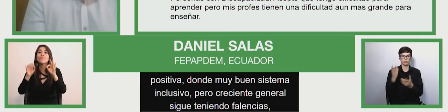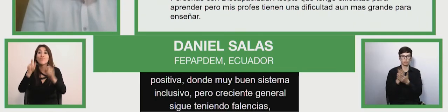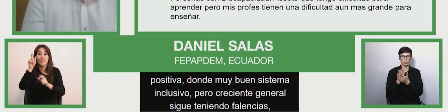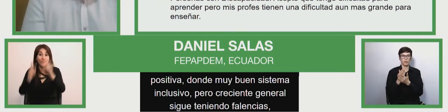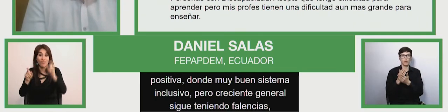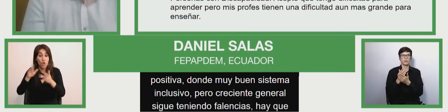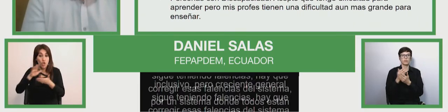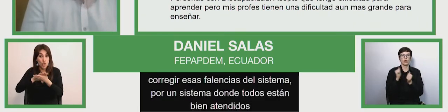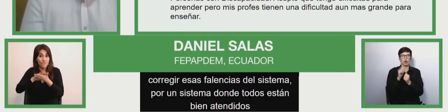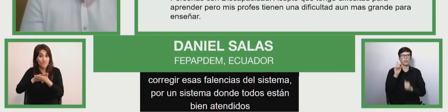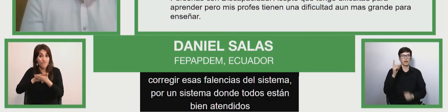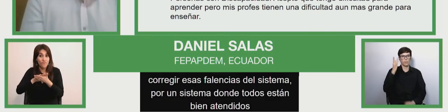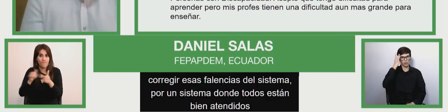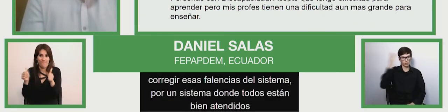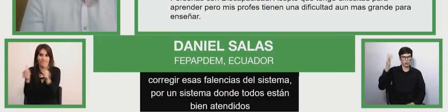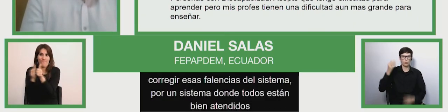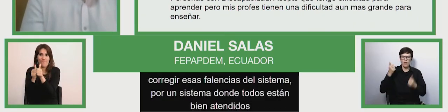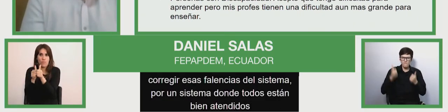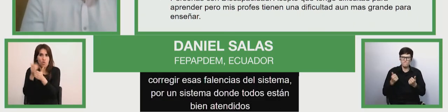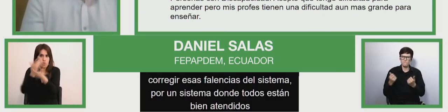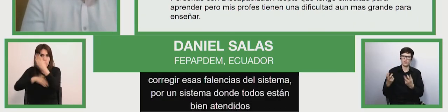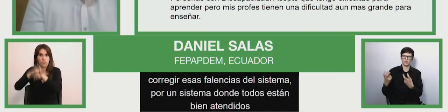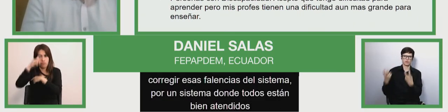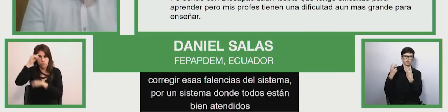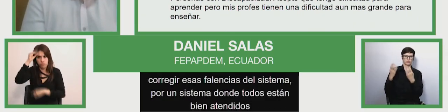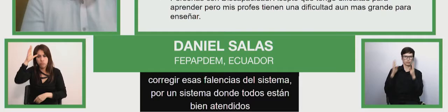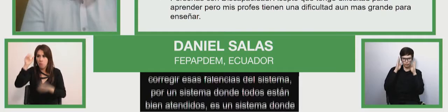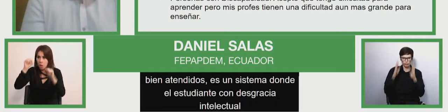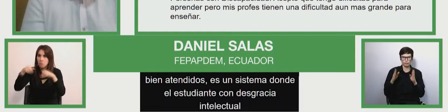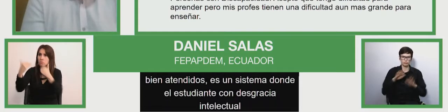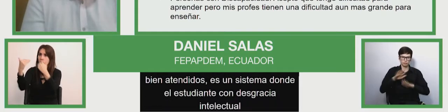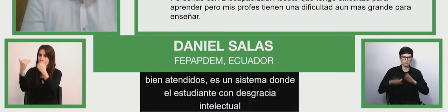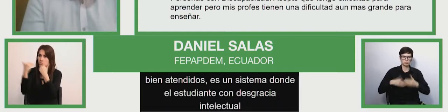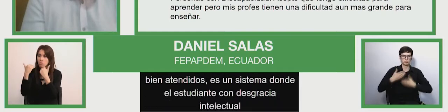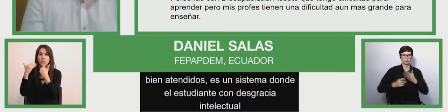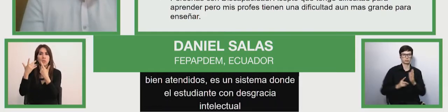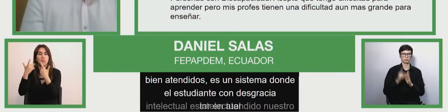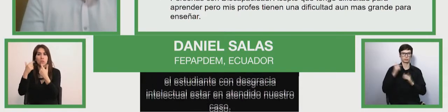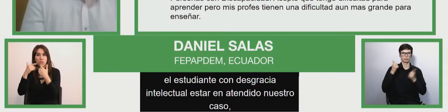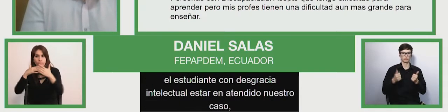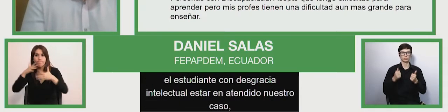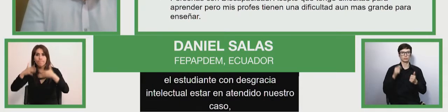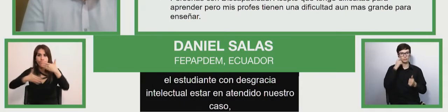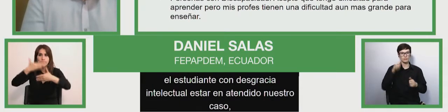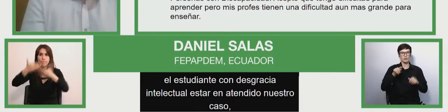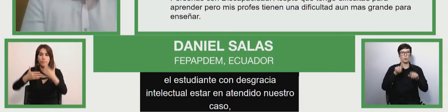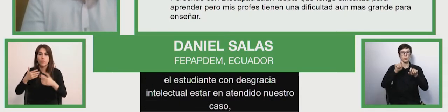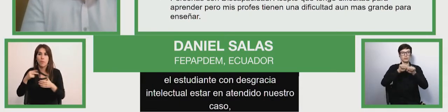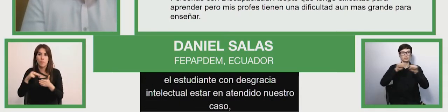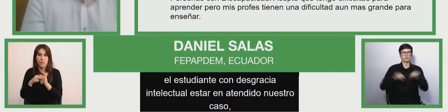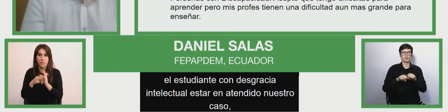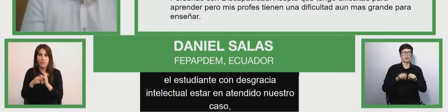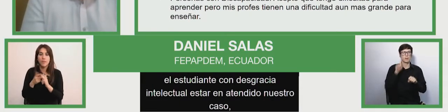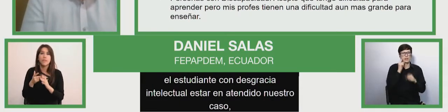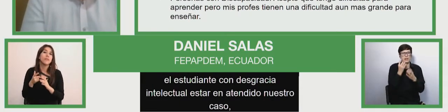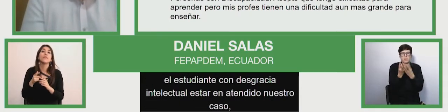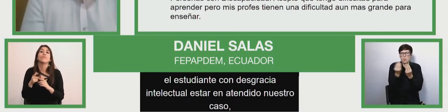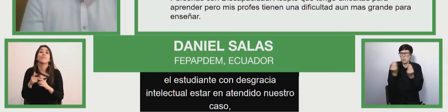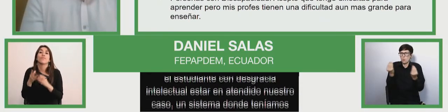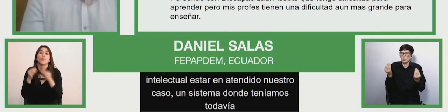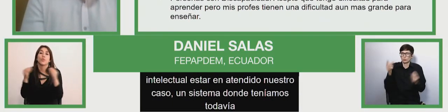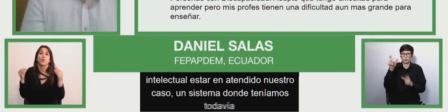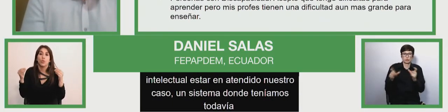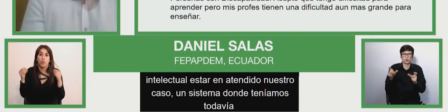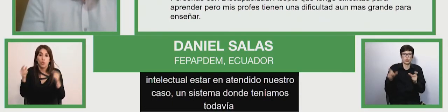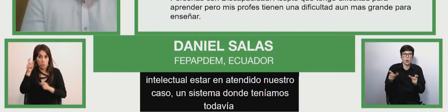bien atendido, en nuestro caso. Entonces, íbamos justamente a eso, un sistema donde tenemos todavía exceso de estudiantes por aula, docentes pocos preparados,